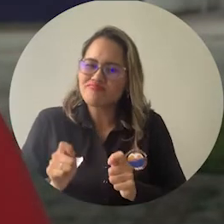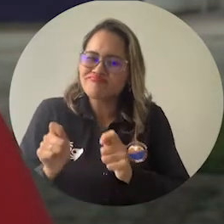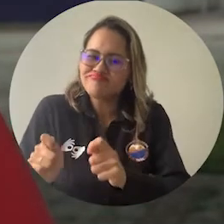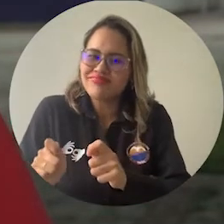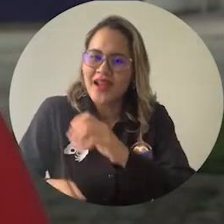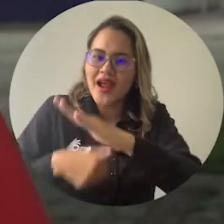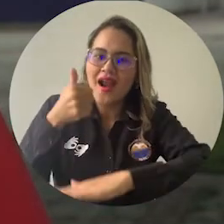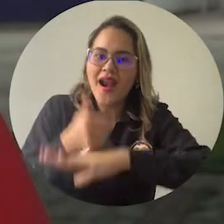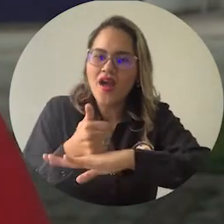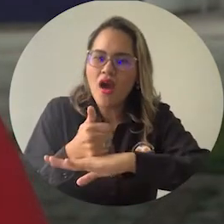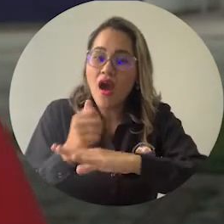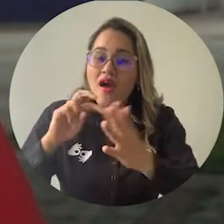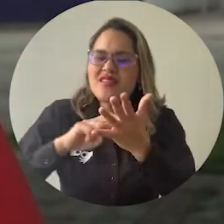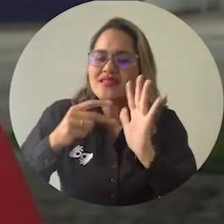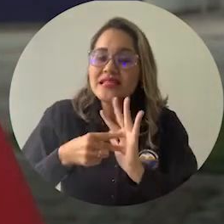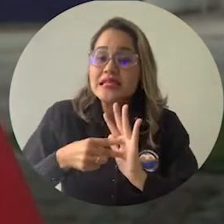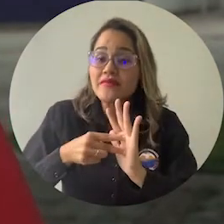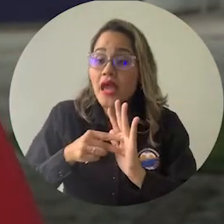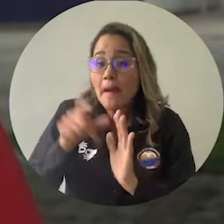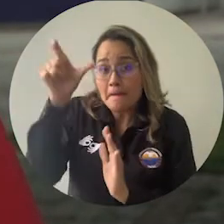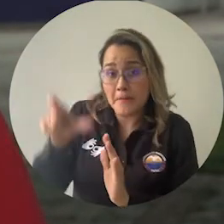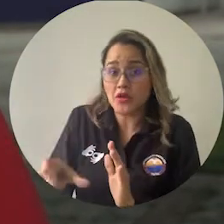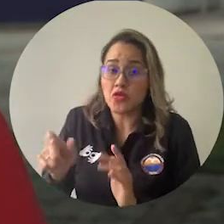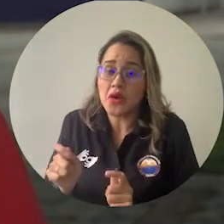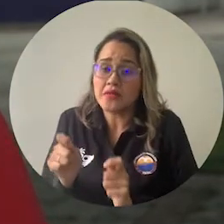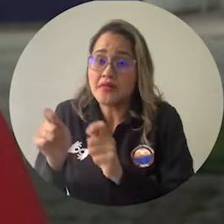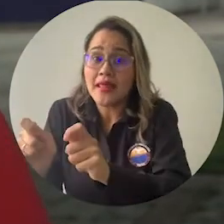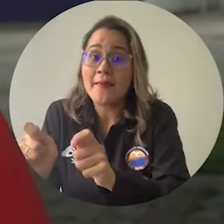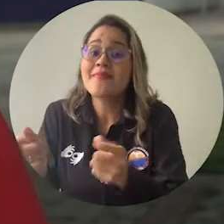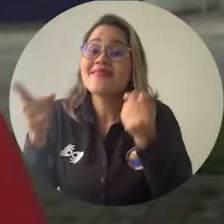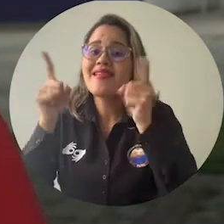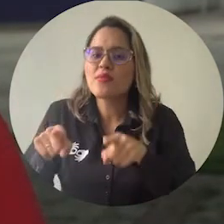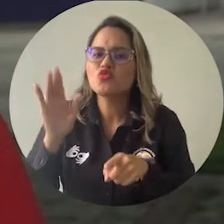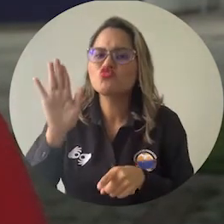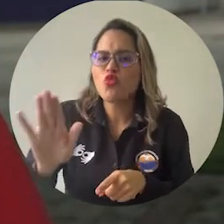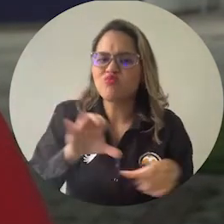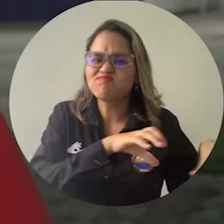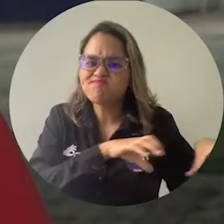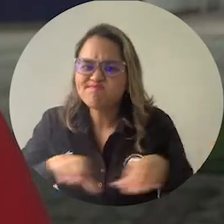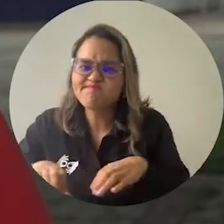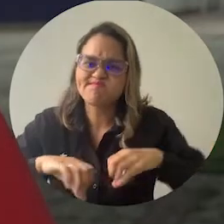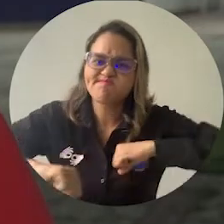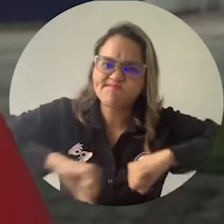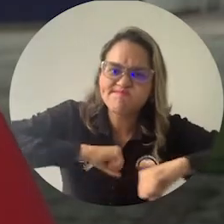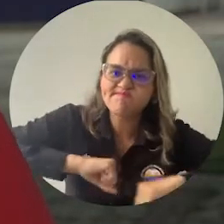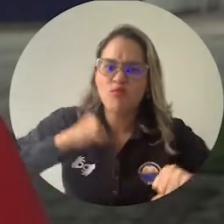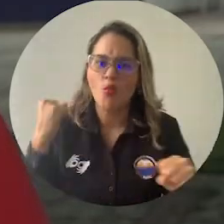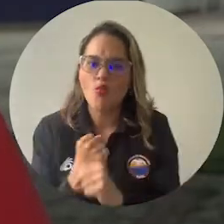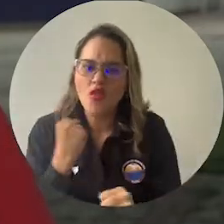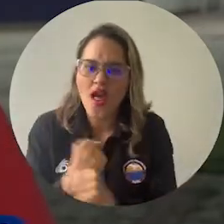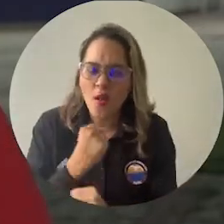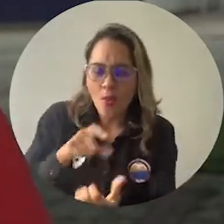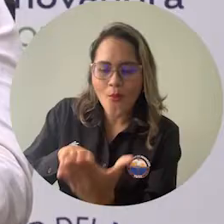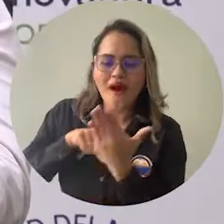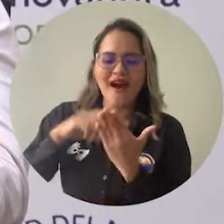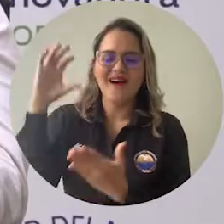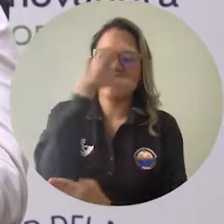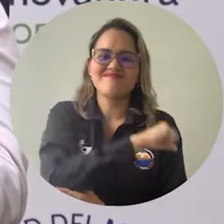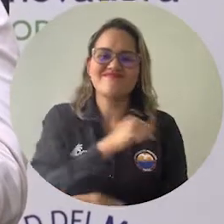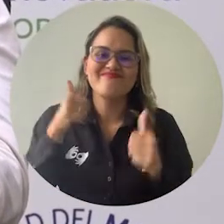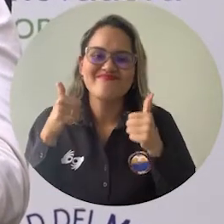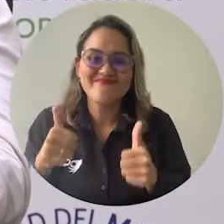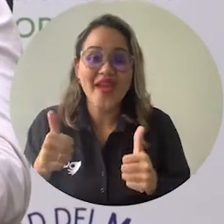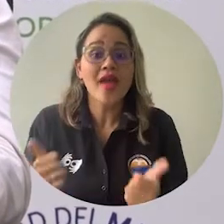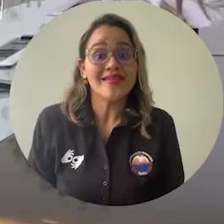visión que ha transmitido durante su programa y su gobierno dentro de la Universidad del Magdalena. La verdad es una noticia que inspira a seguir